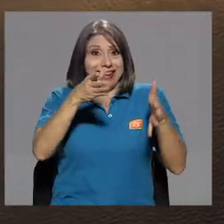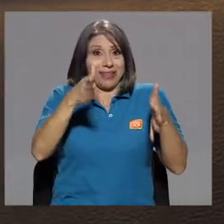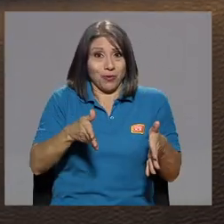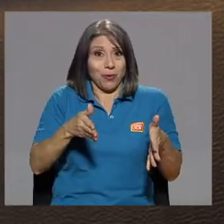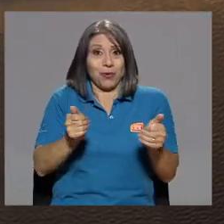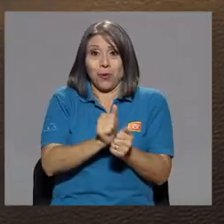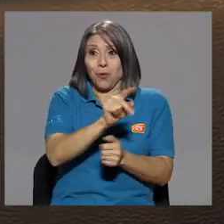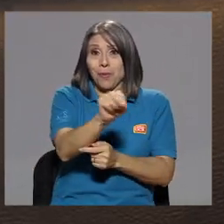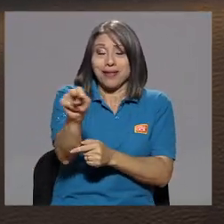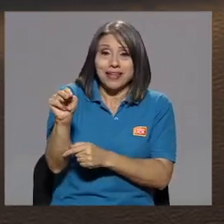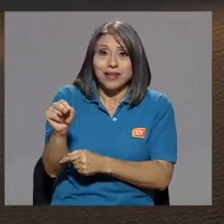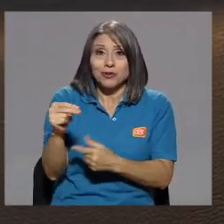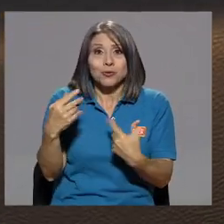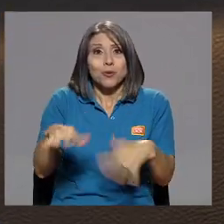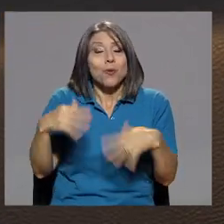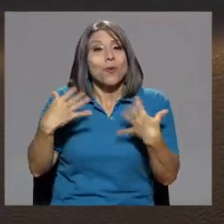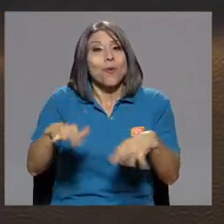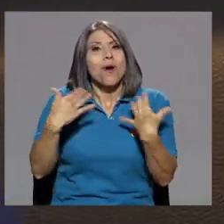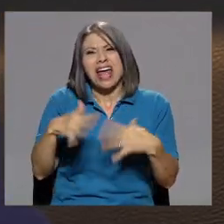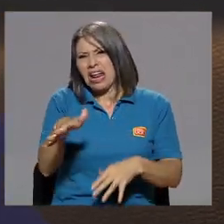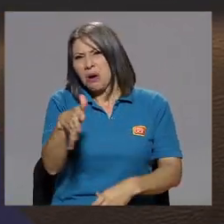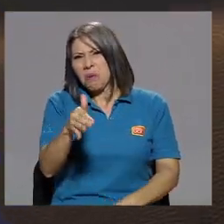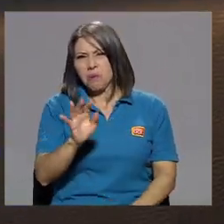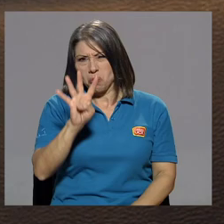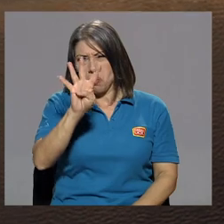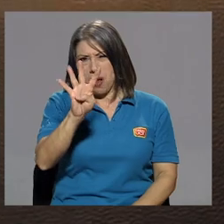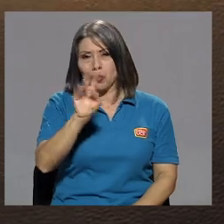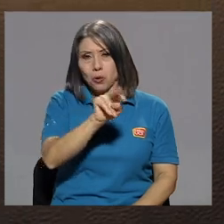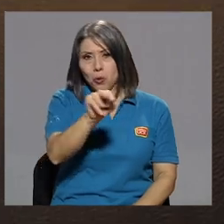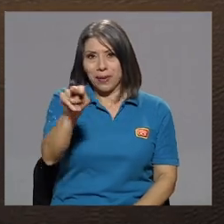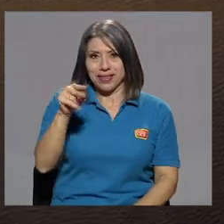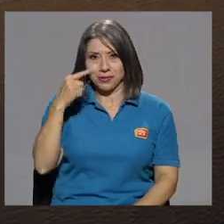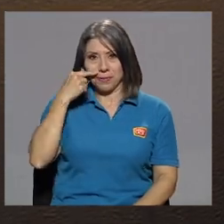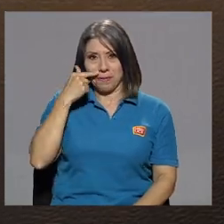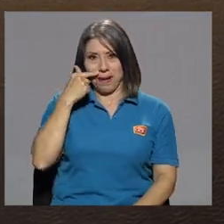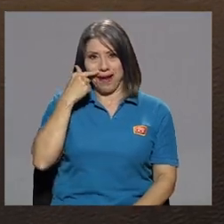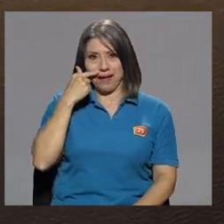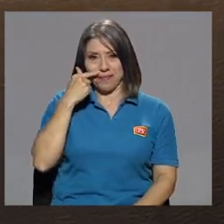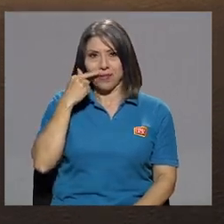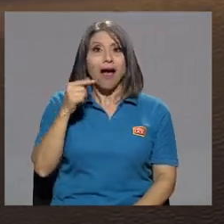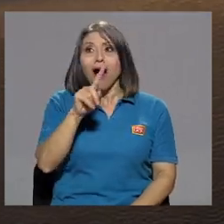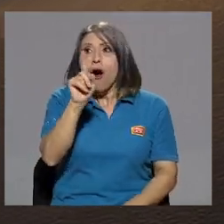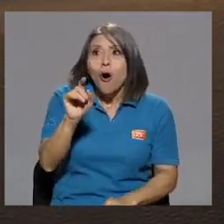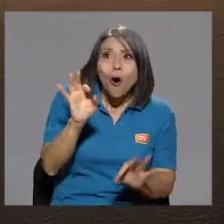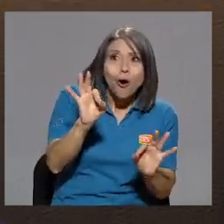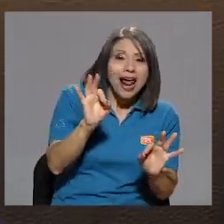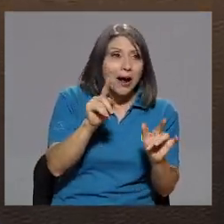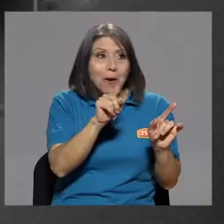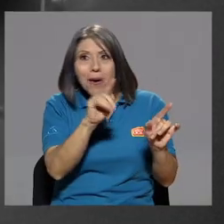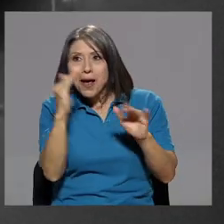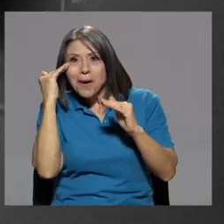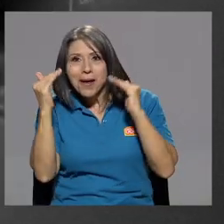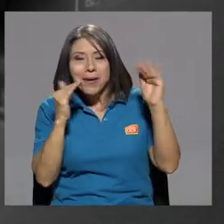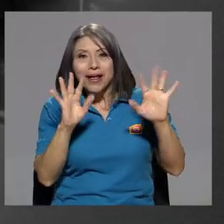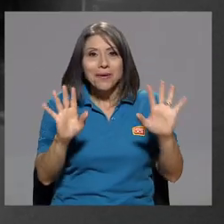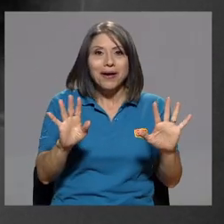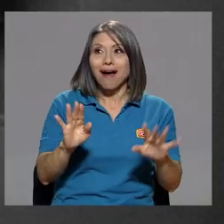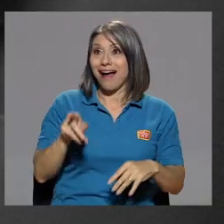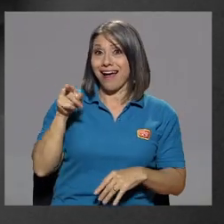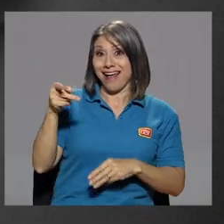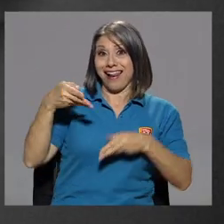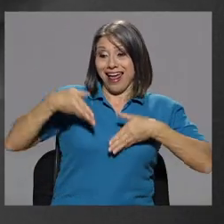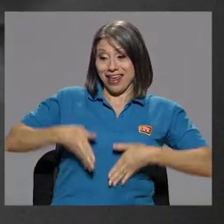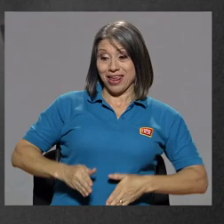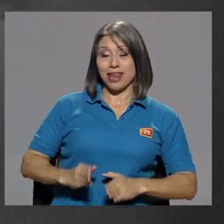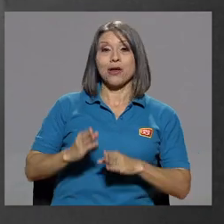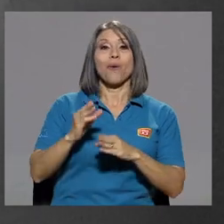compañeros. Ya ve, eran como cuatro compañeros de papá de la banda. Hola, ¿cómo estás? Hola, ¿cómo estás? La hija